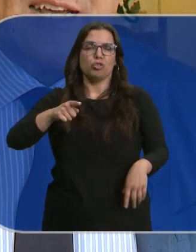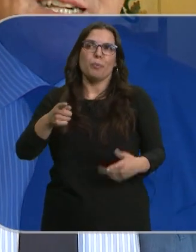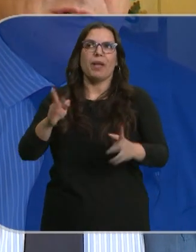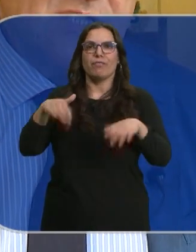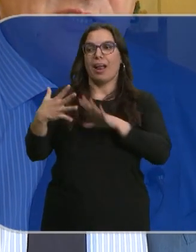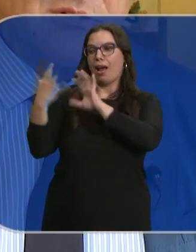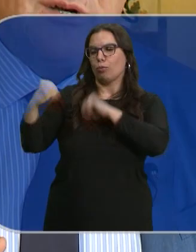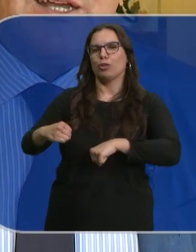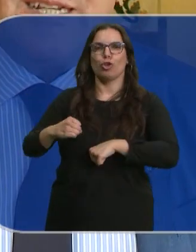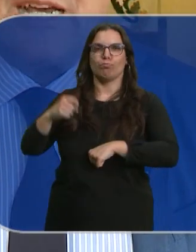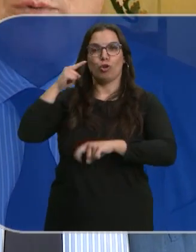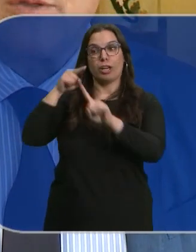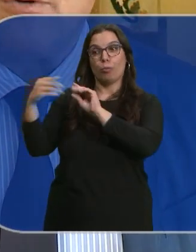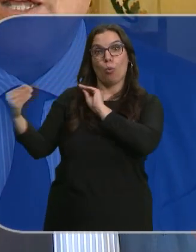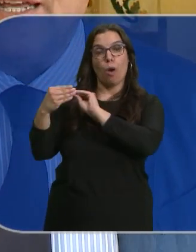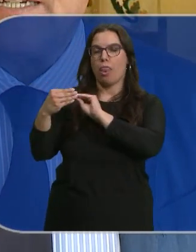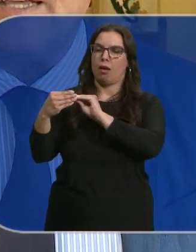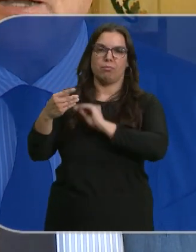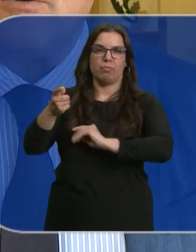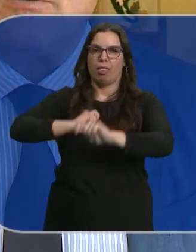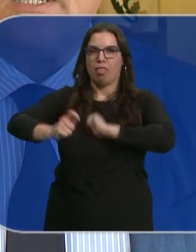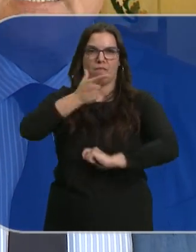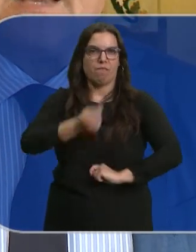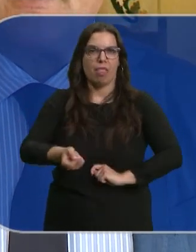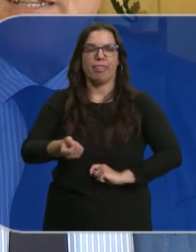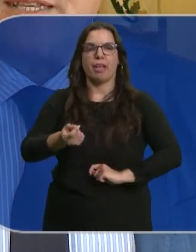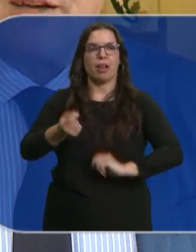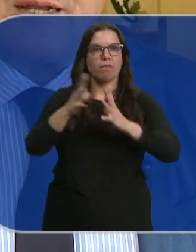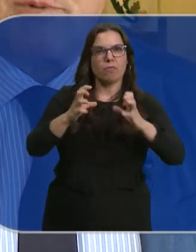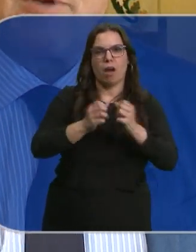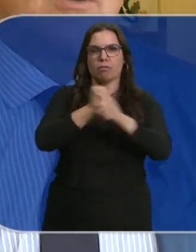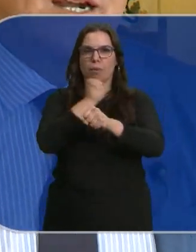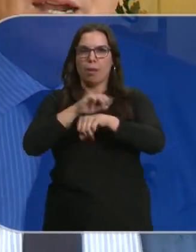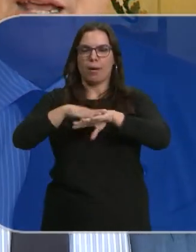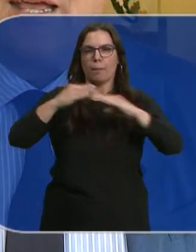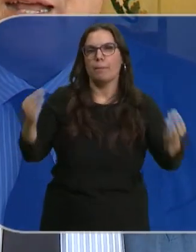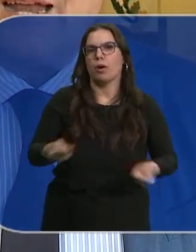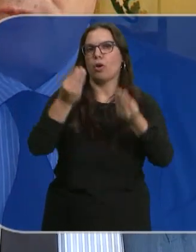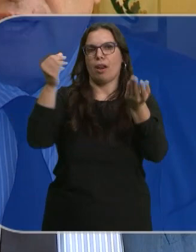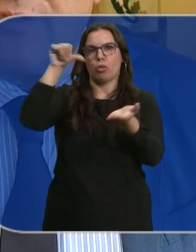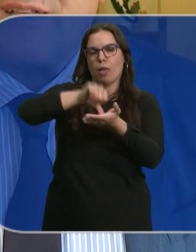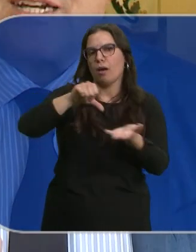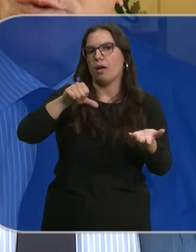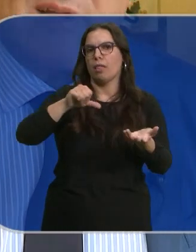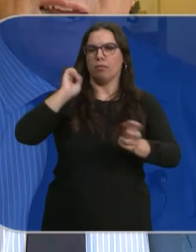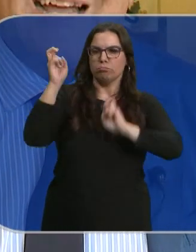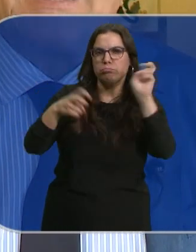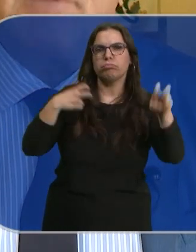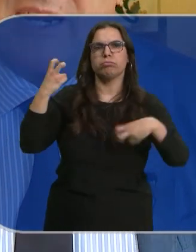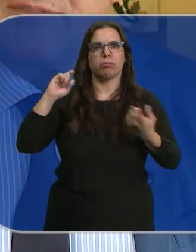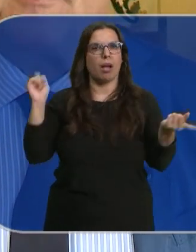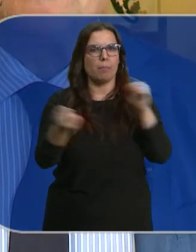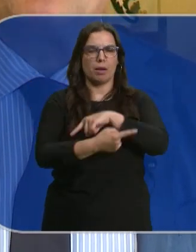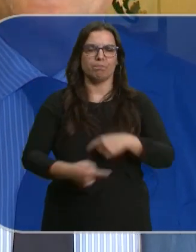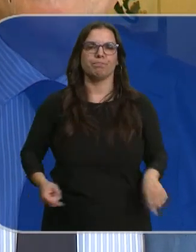facilita ese consenso, ese acuerdo, ese diálogo y ese afán de trabajar por mejorar la ciudad, transformarla,